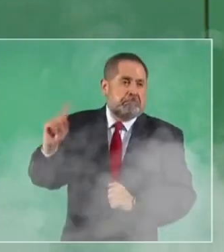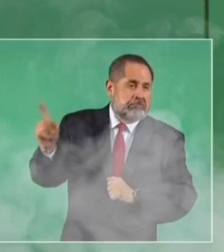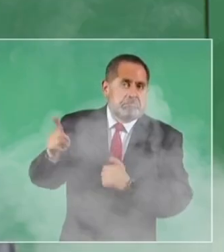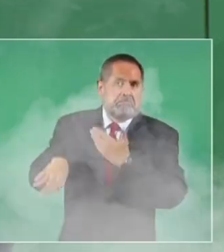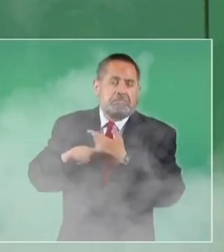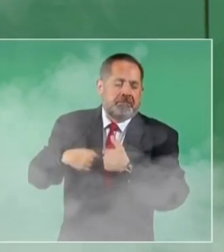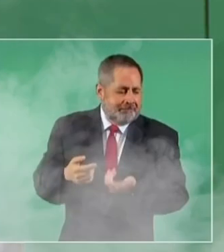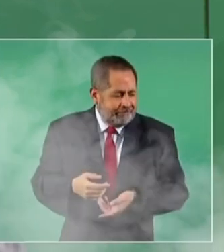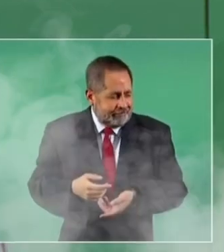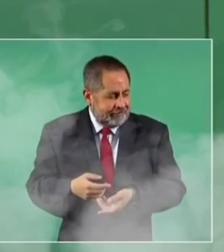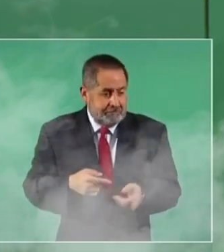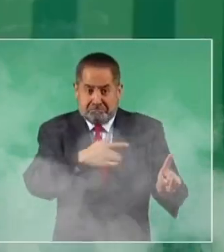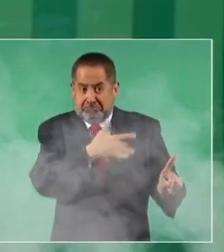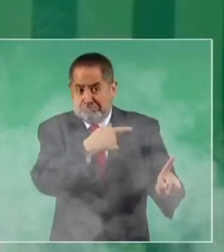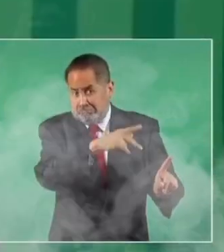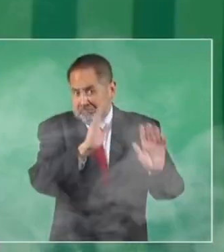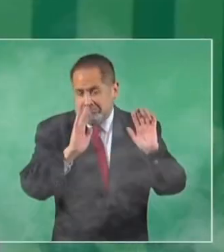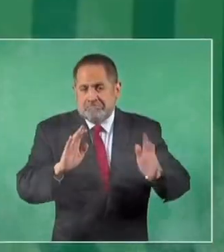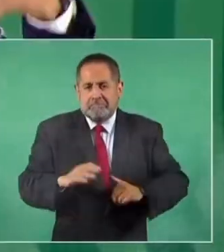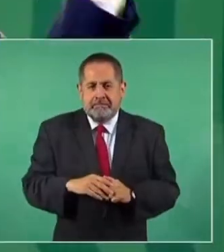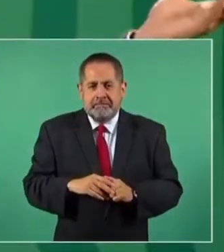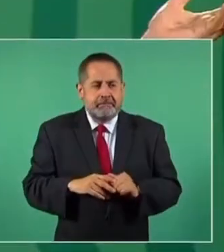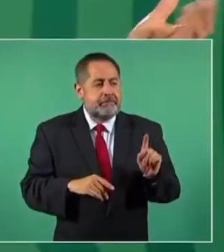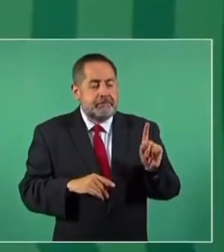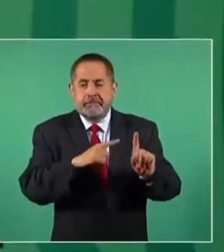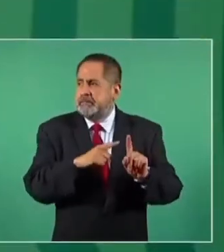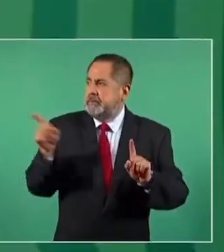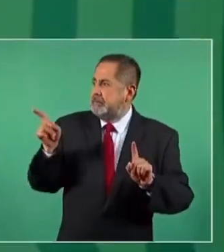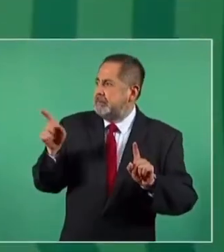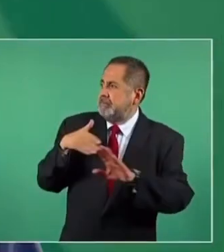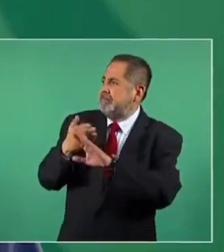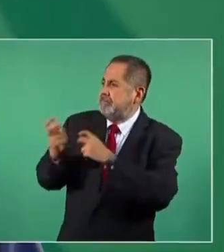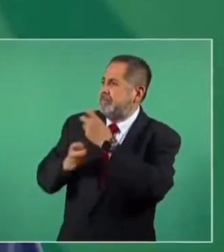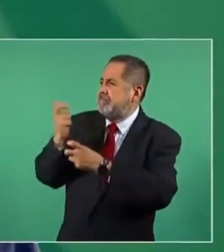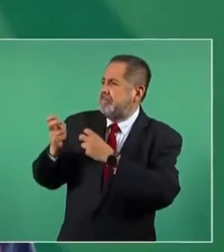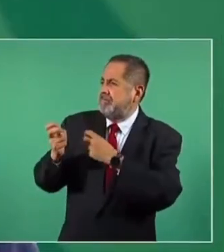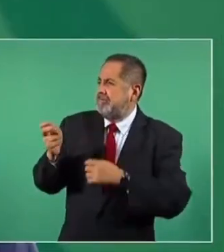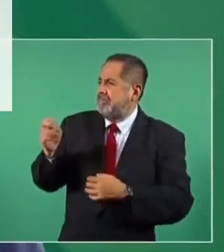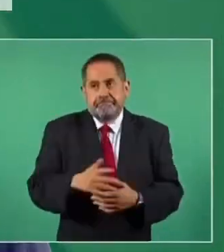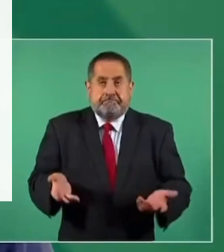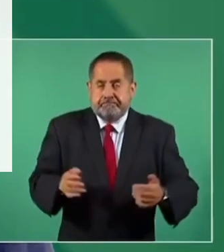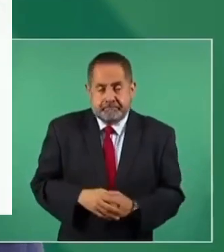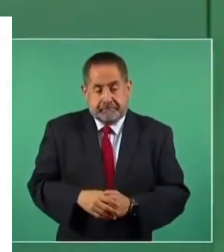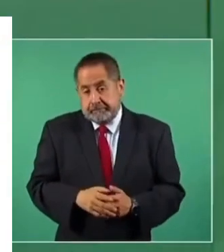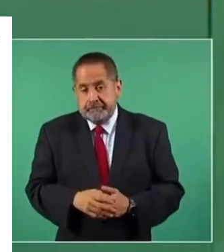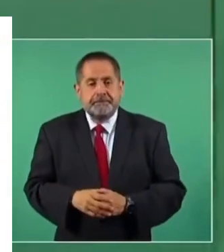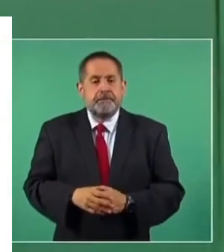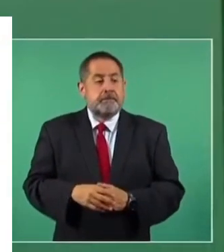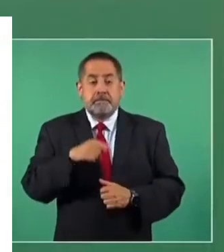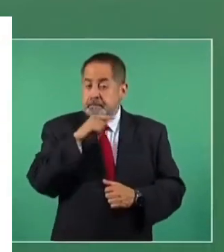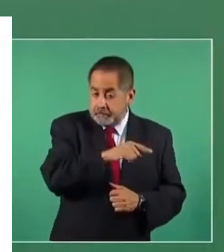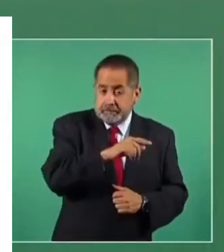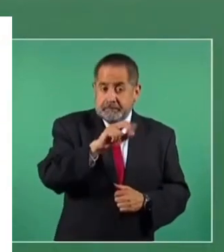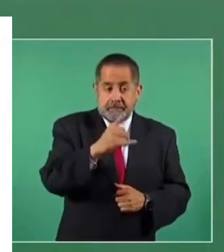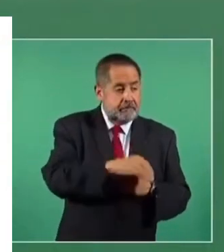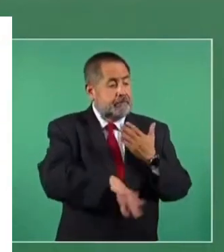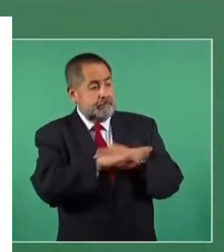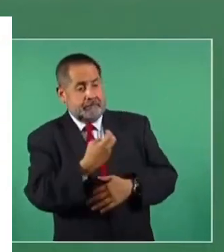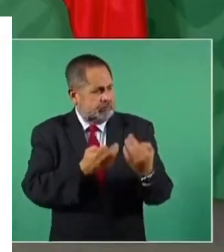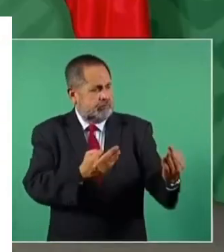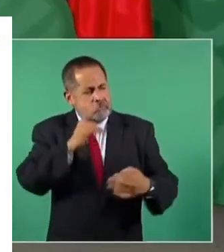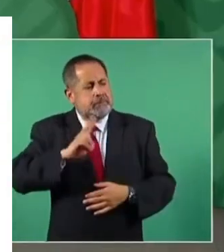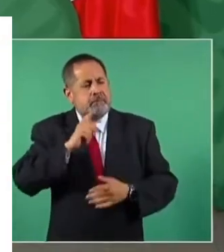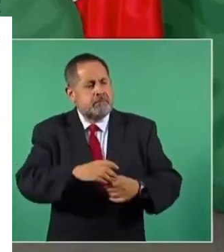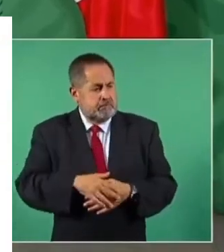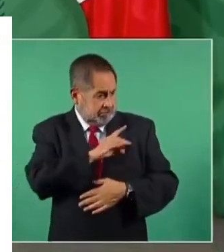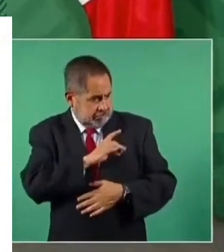culpa, sintiéndose perseguido, la iba a librar, muy mal. Él me acusa con un Twitter, yo respondo,